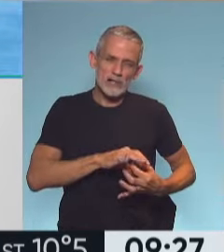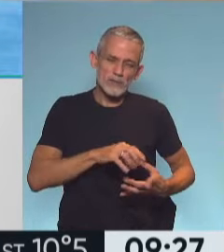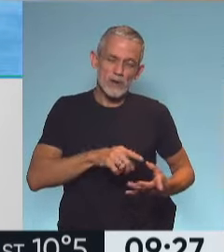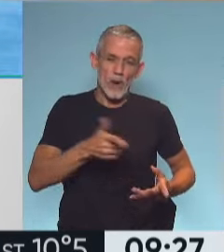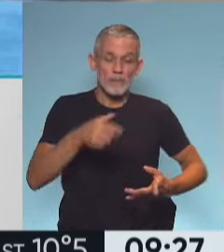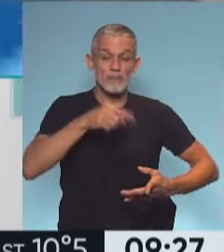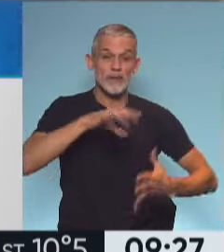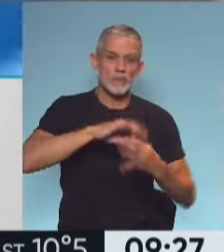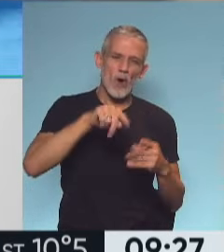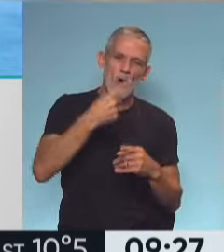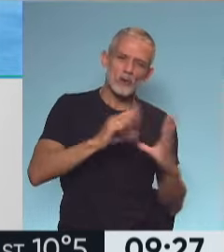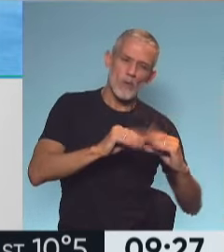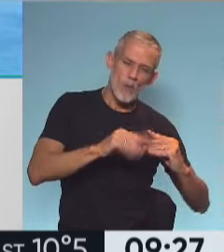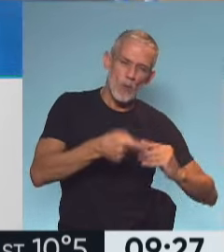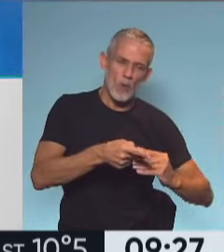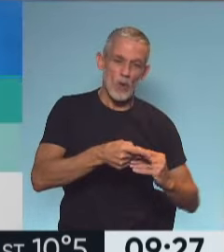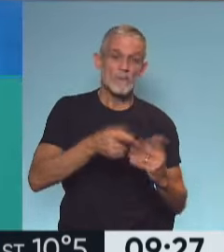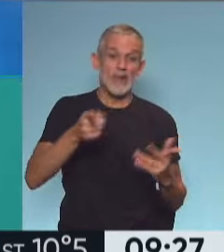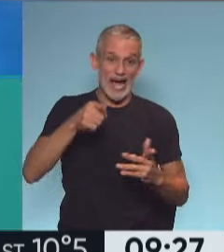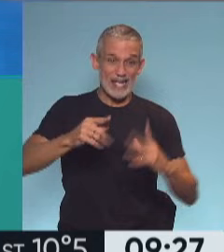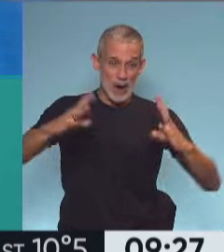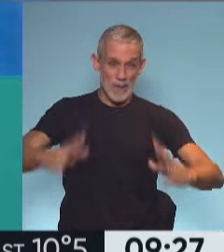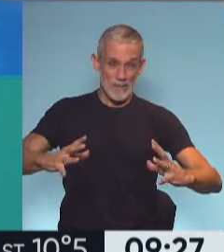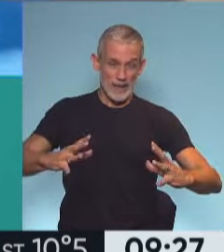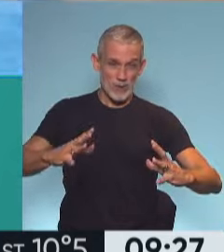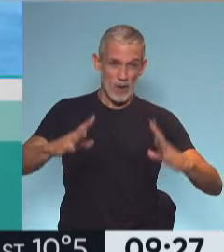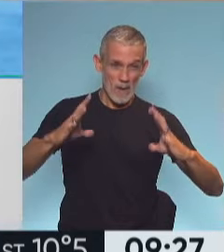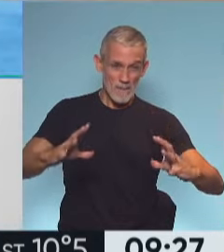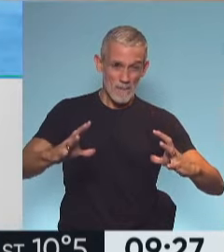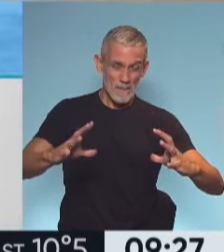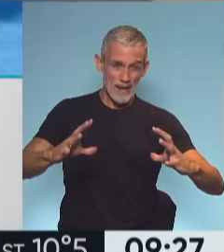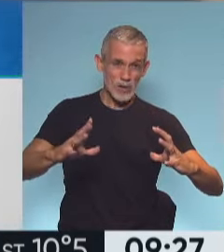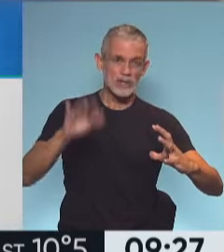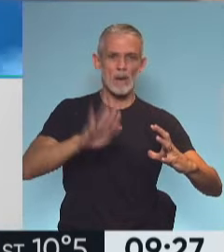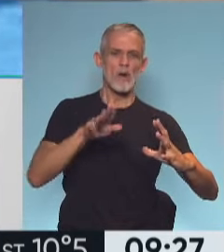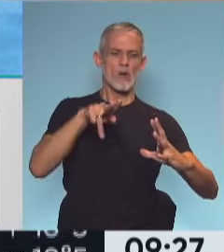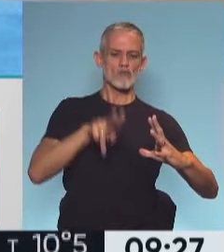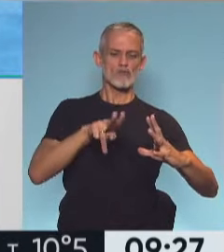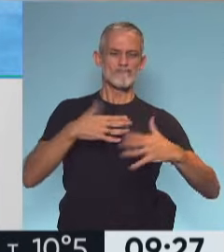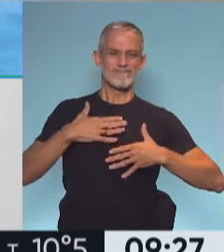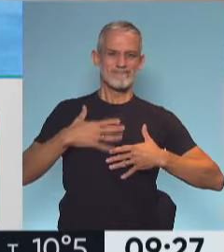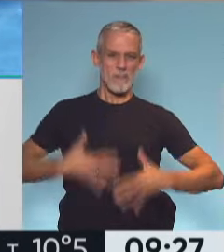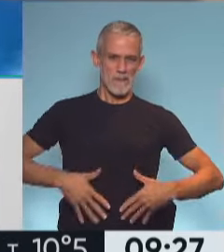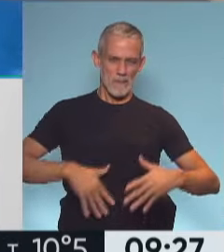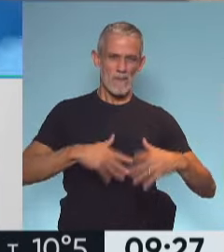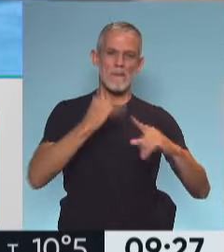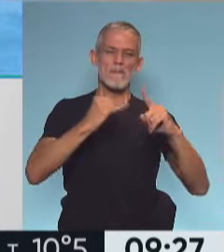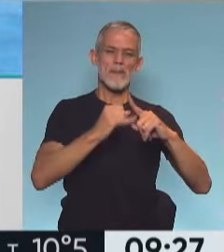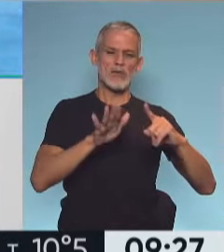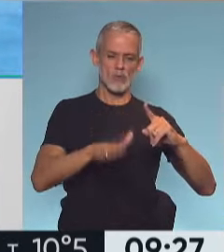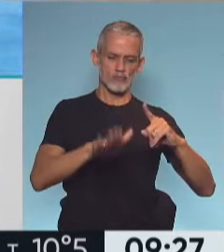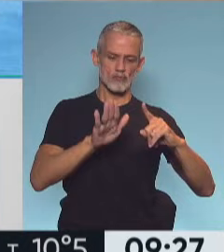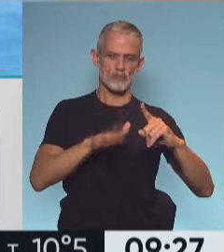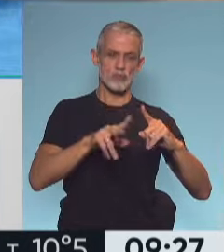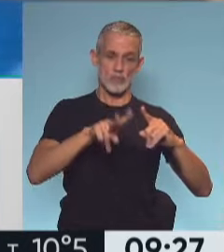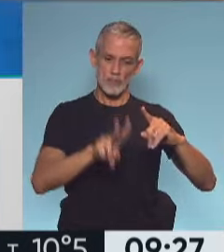cantidad de ejercicios que sumados ahí por ejemplo le estoy dando con esa pelota más estabilidad a la zona media para que trabaje